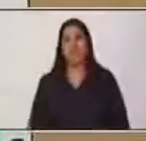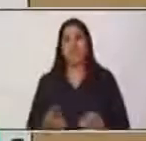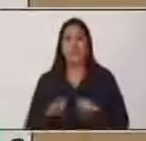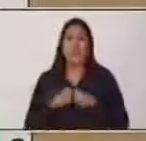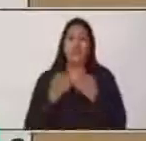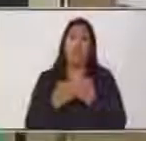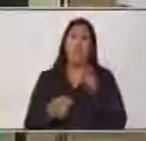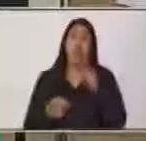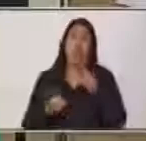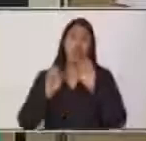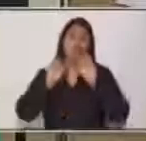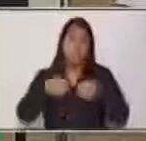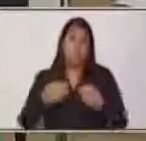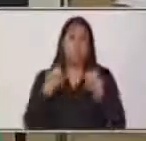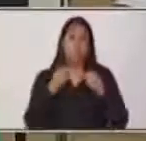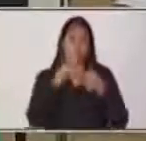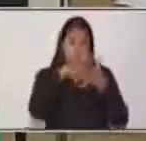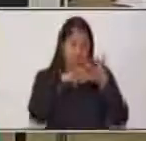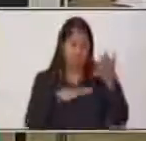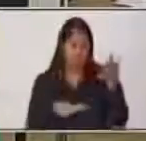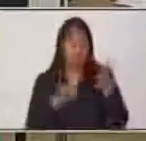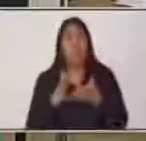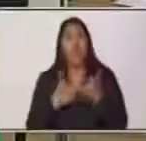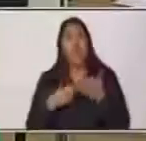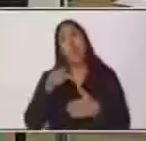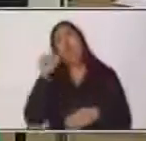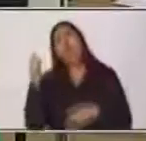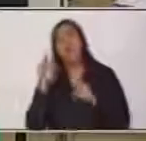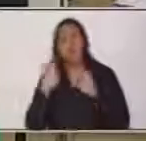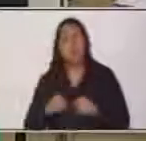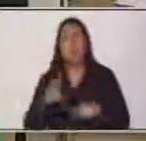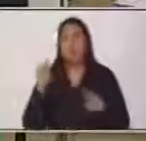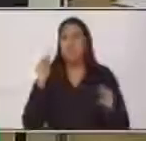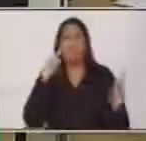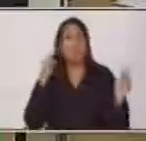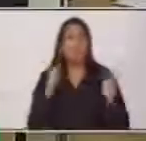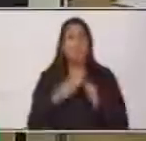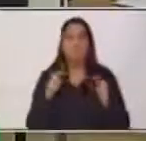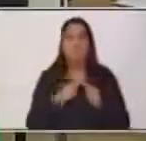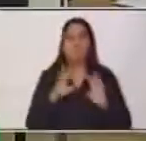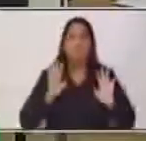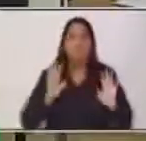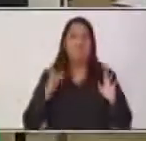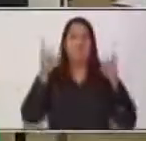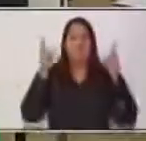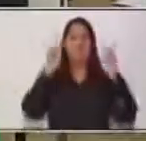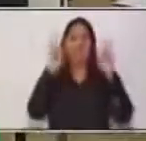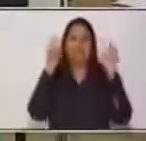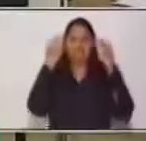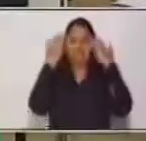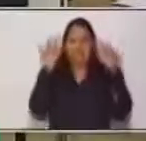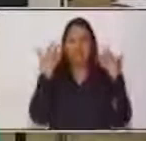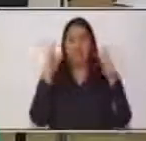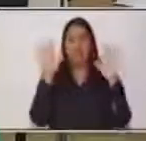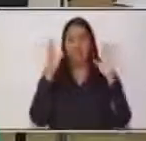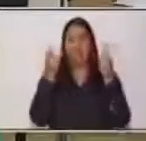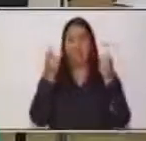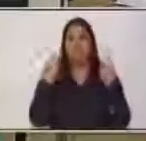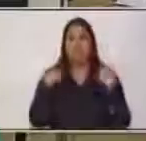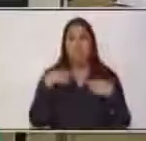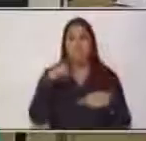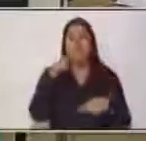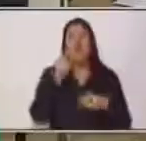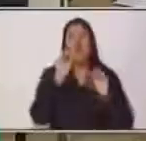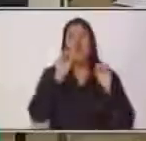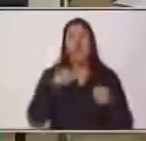este tipo de texto con algunas otras personas que no conozcan un X o Y tema y, en ese momento, usted está logrando